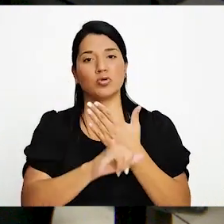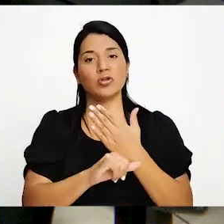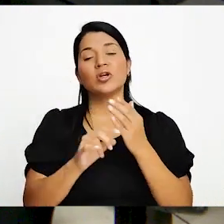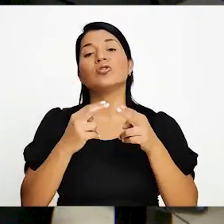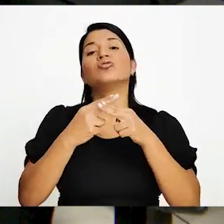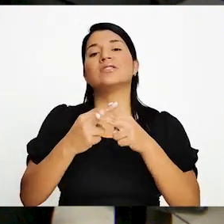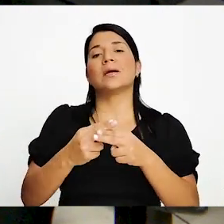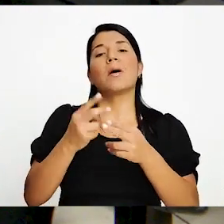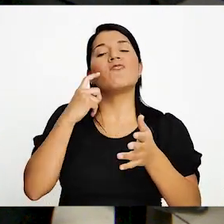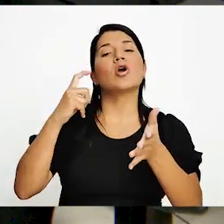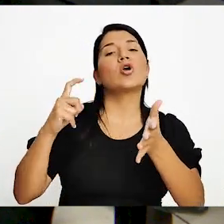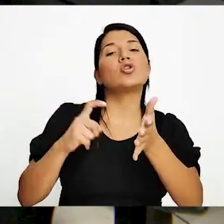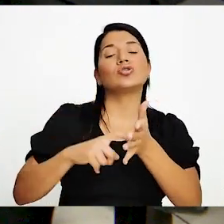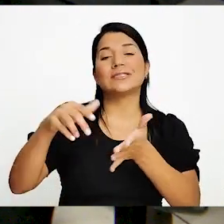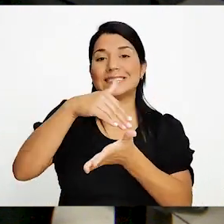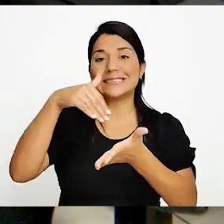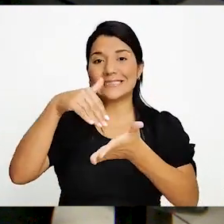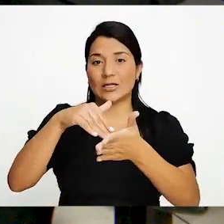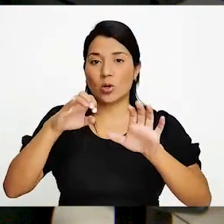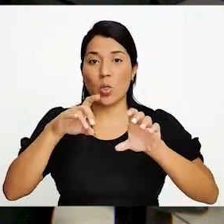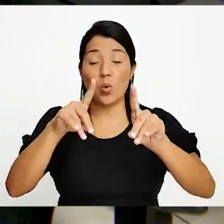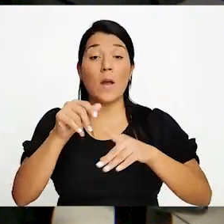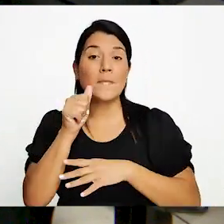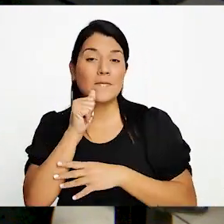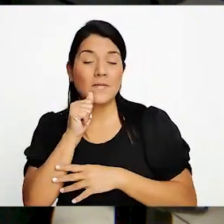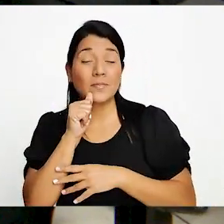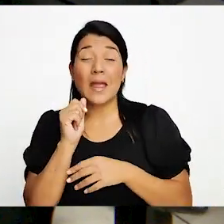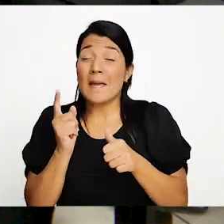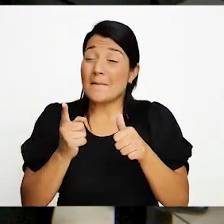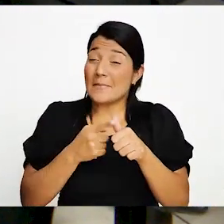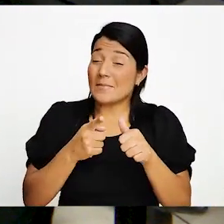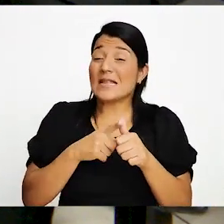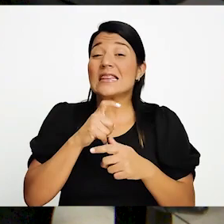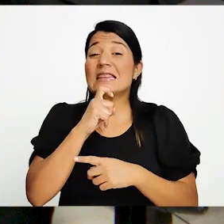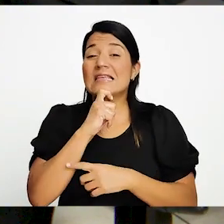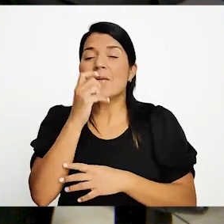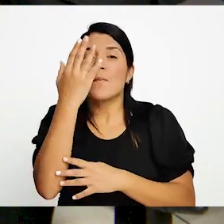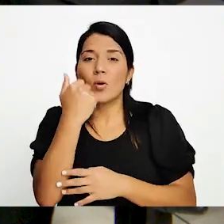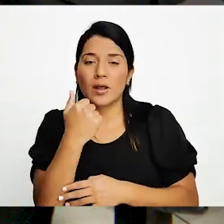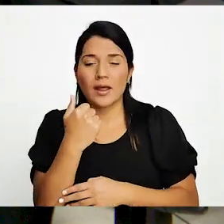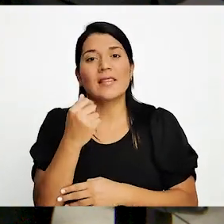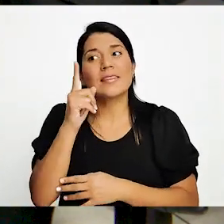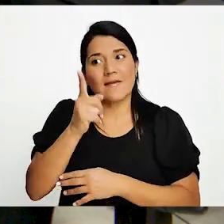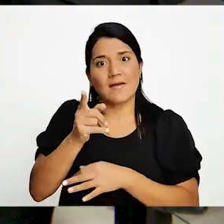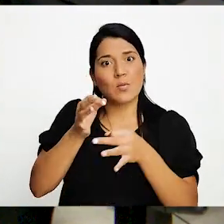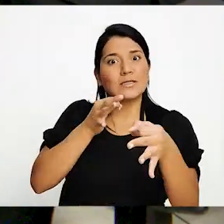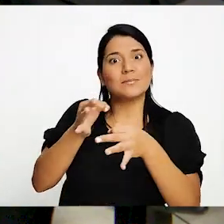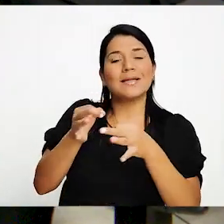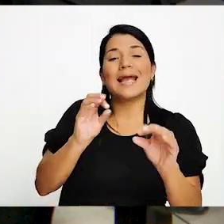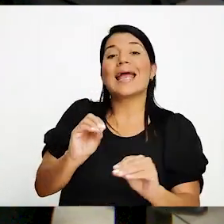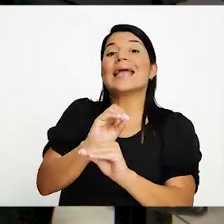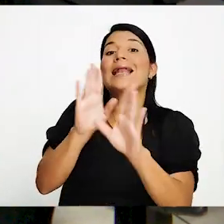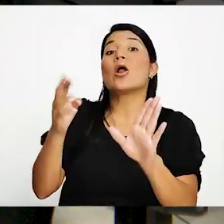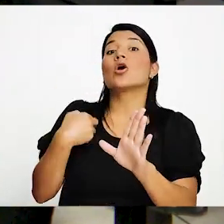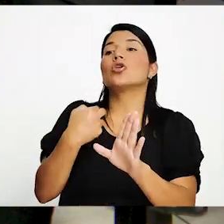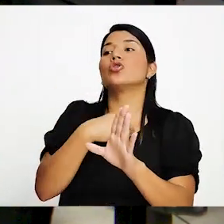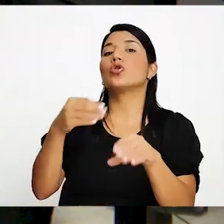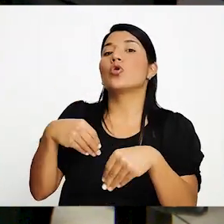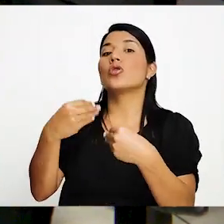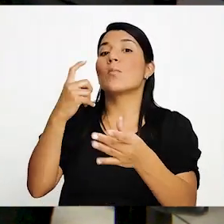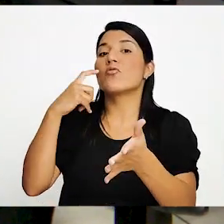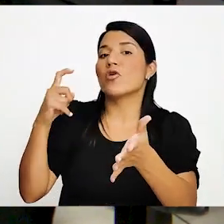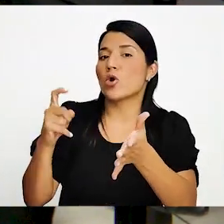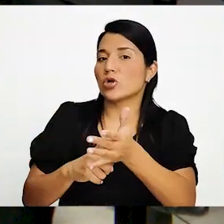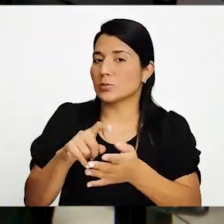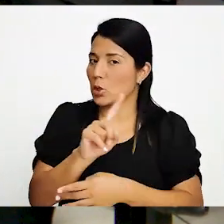educativos privados. De hecho, en el inicio, pues costó un poco porque también había que dejar perfectamente claro que esto era un reconocimiento y no